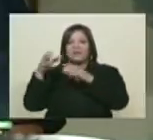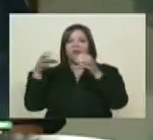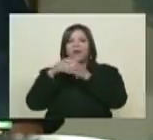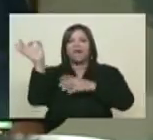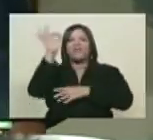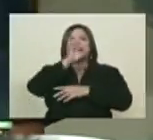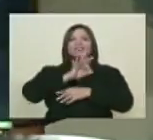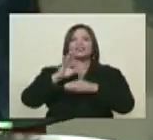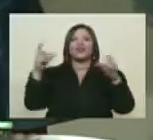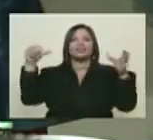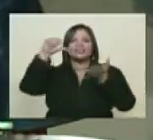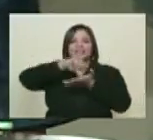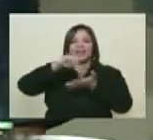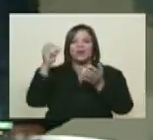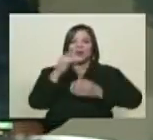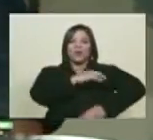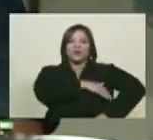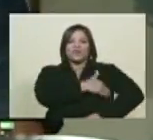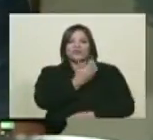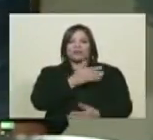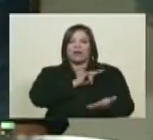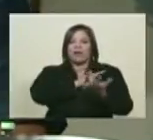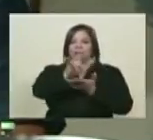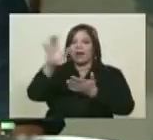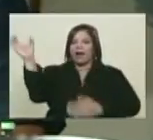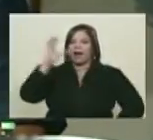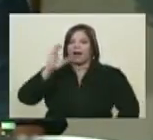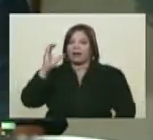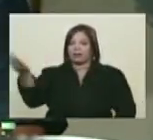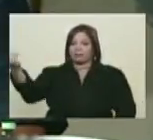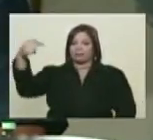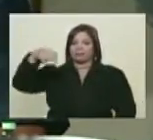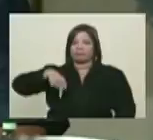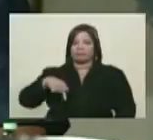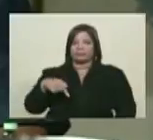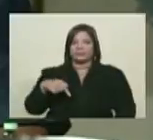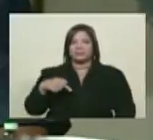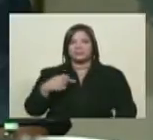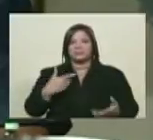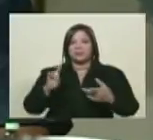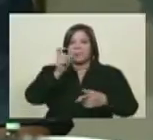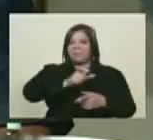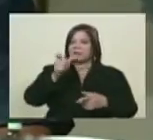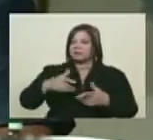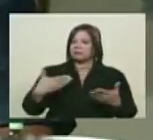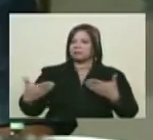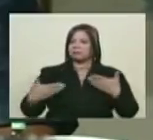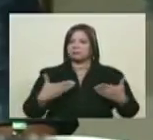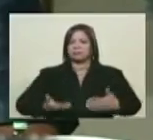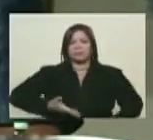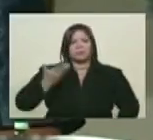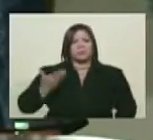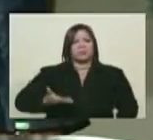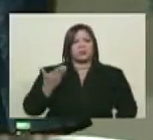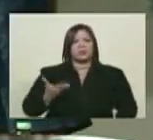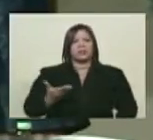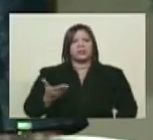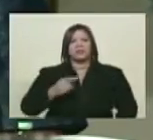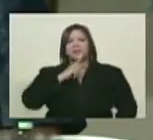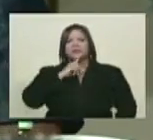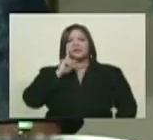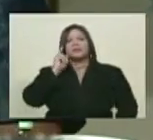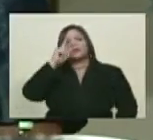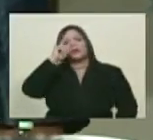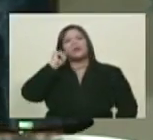Universitarios. Y en uno de esos viajes a Caracas conocí a unos personajes muy importantes como Francisco